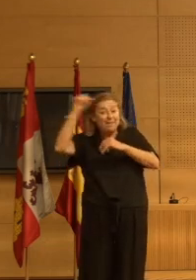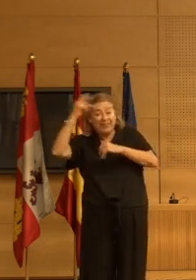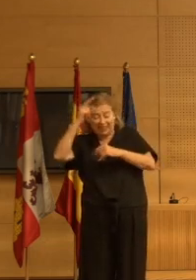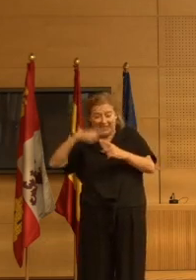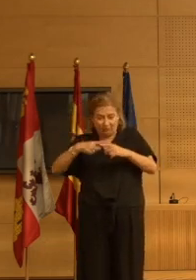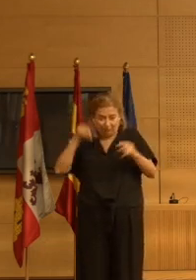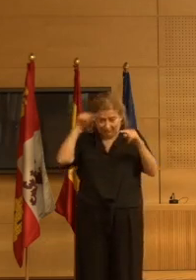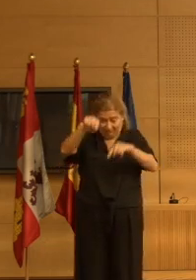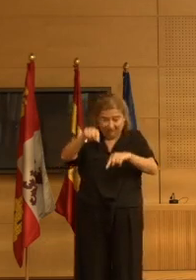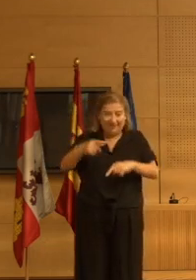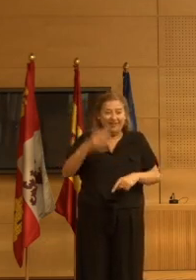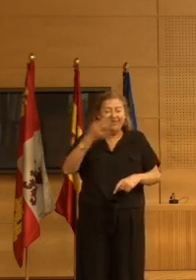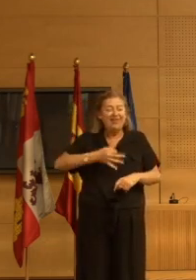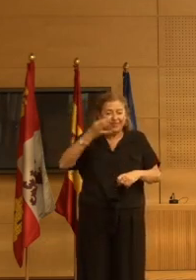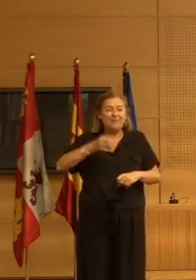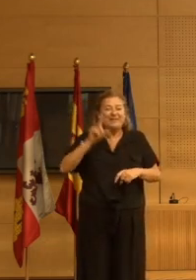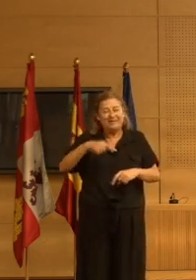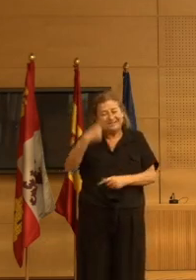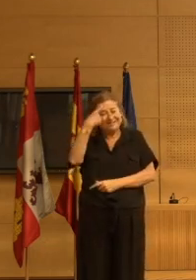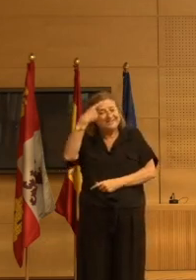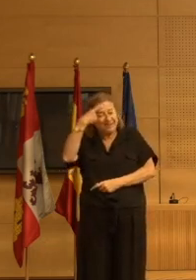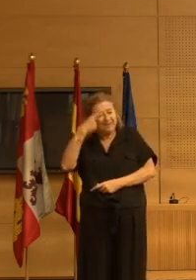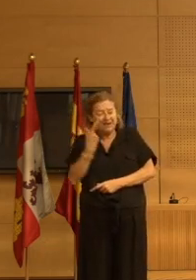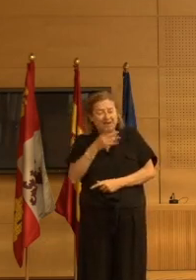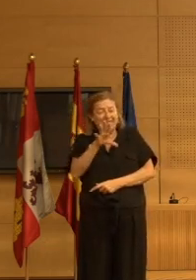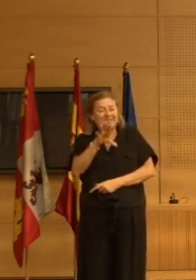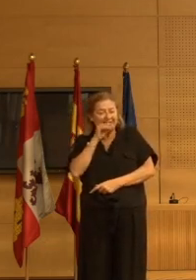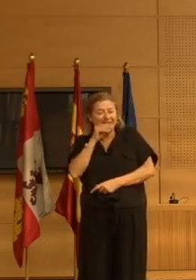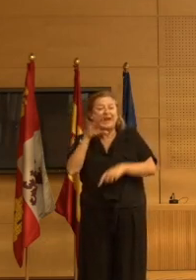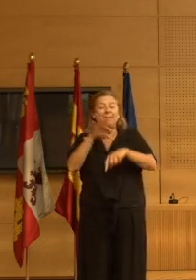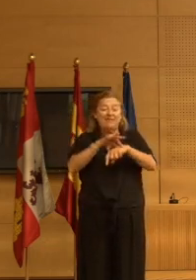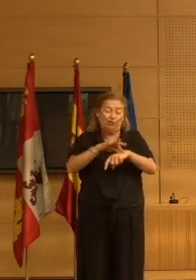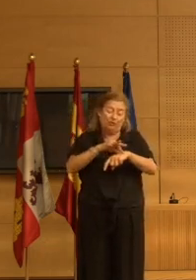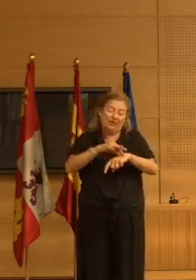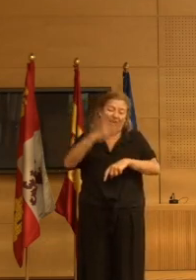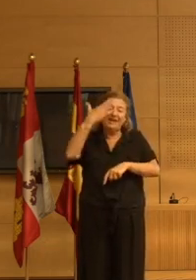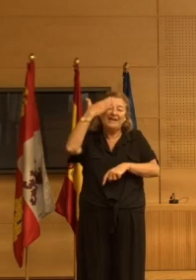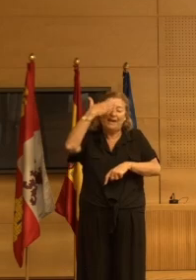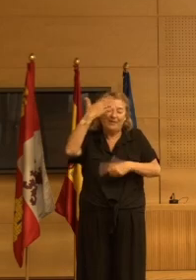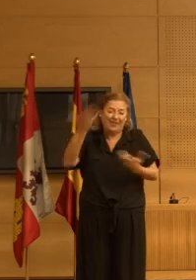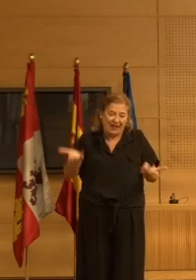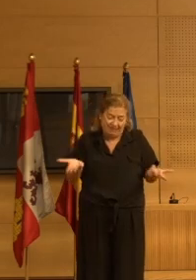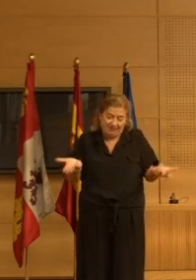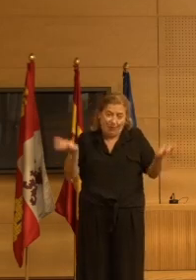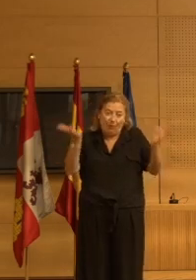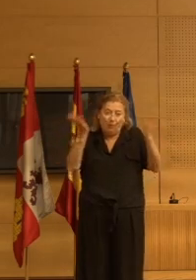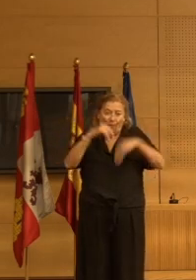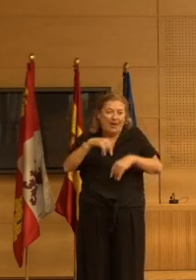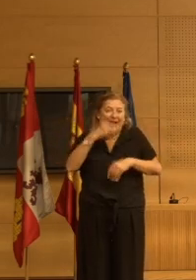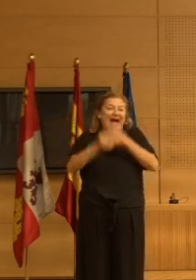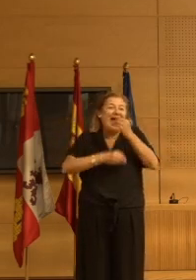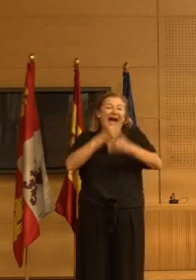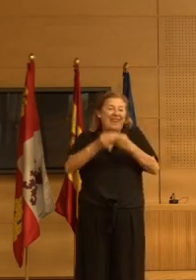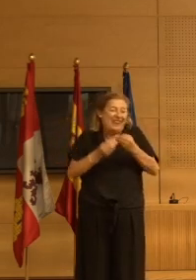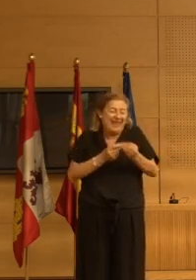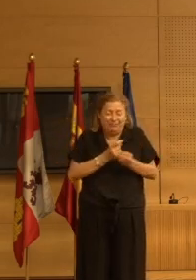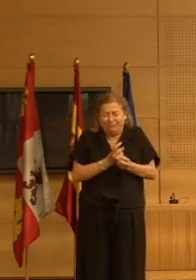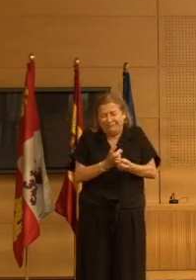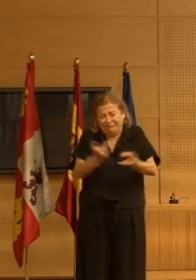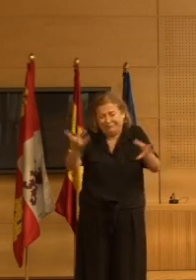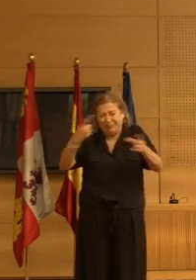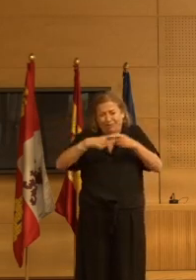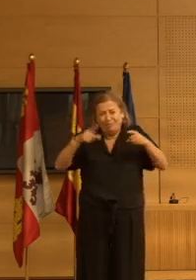problema hay que ser también consciente y comprensivo con los médicos de atención primaria que no solo hacen demencia hacen miles de otras cosas más